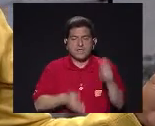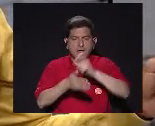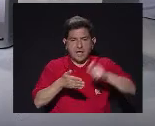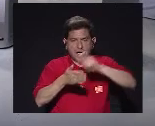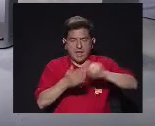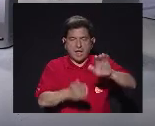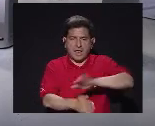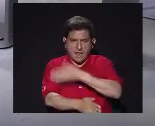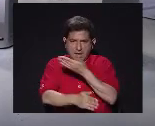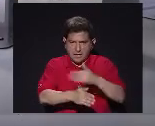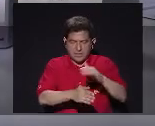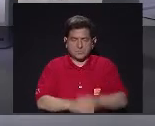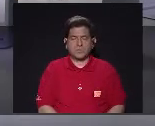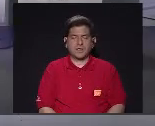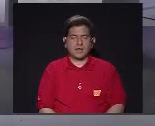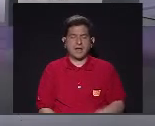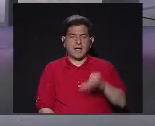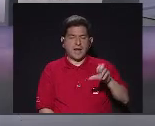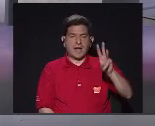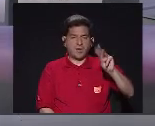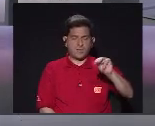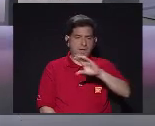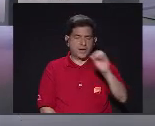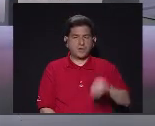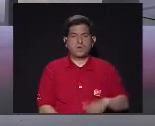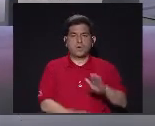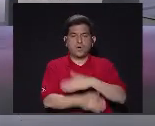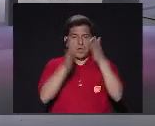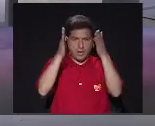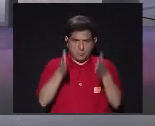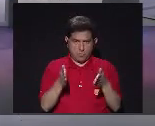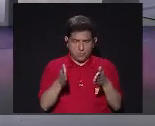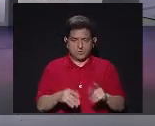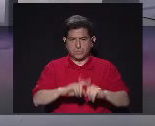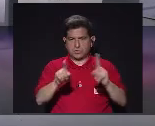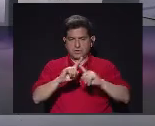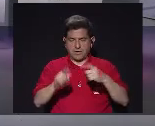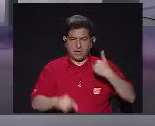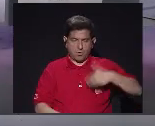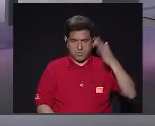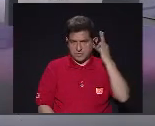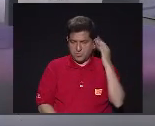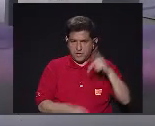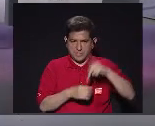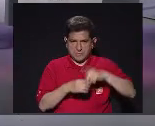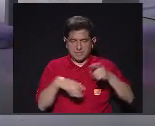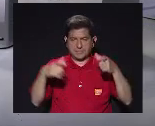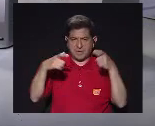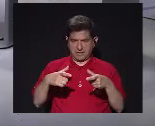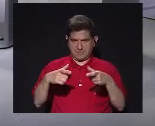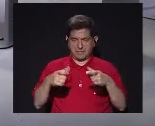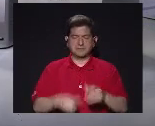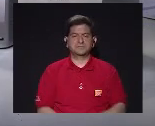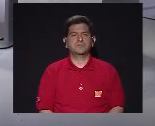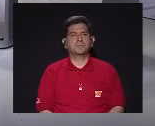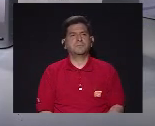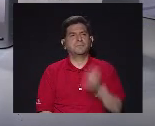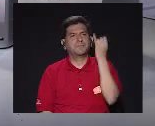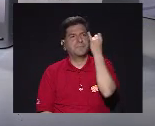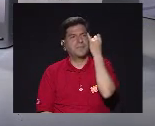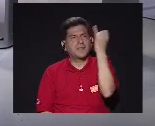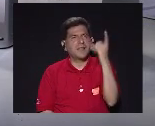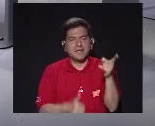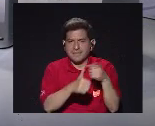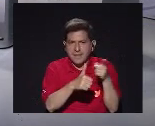de Música Con Carlos Magno Y con los músicos Y las músicas Que participaron En el disco La idea Digamos